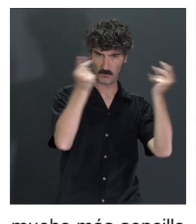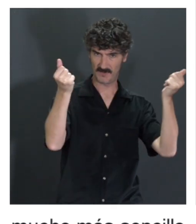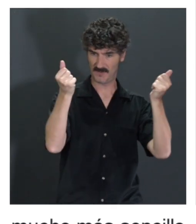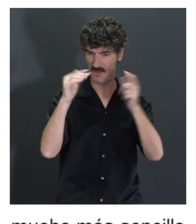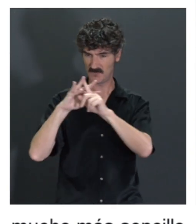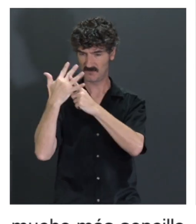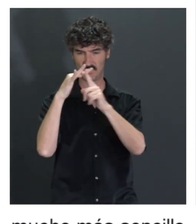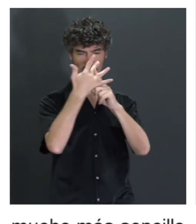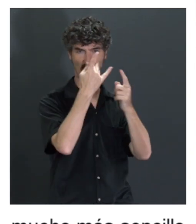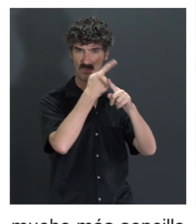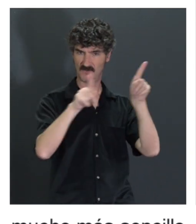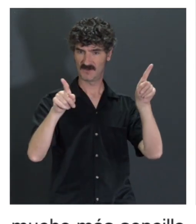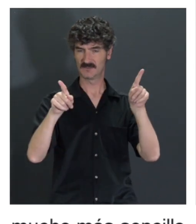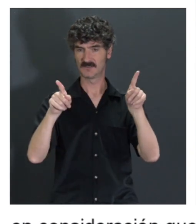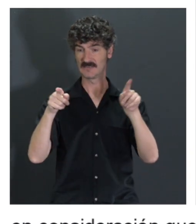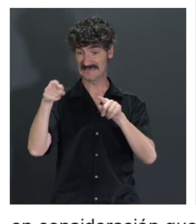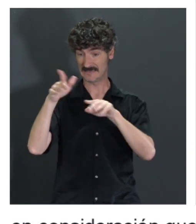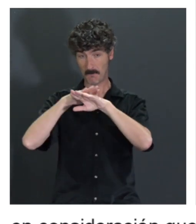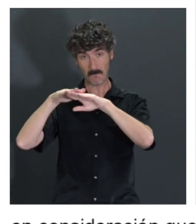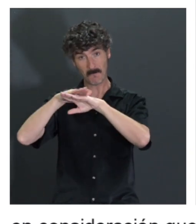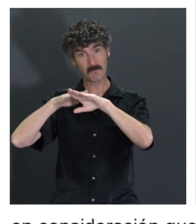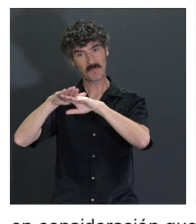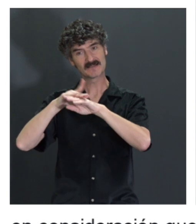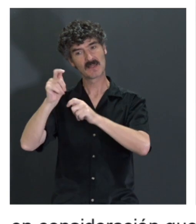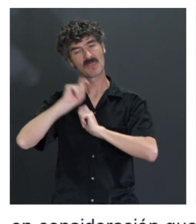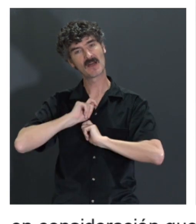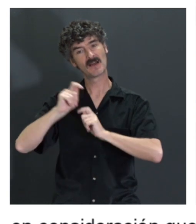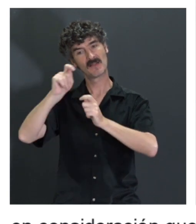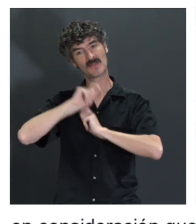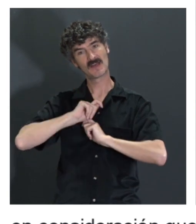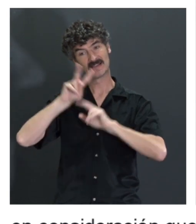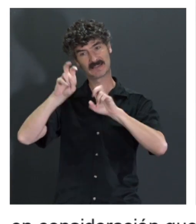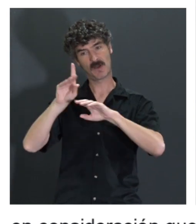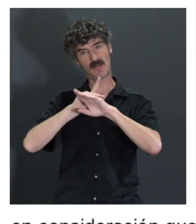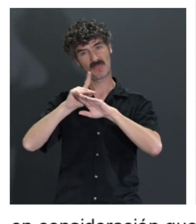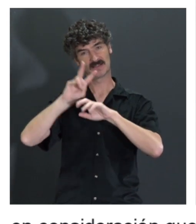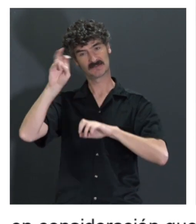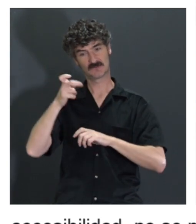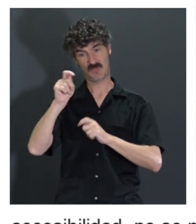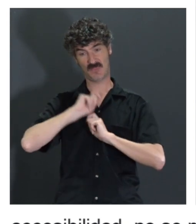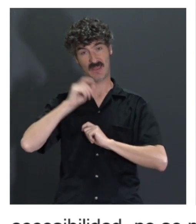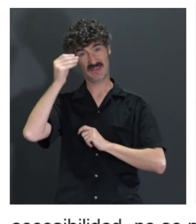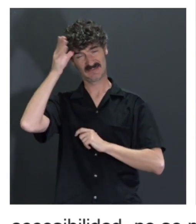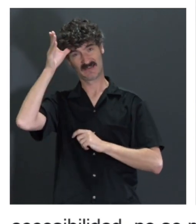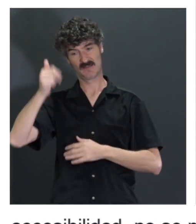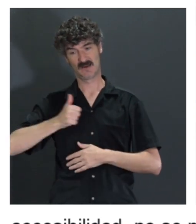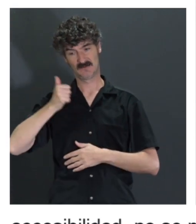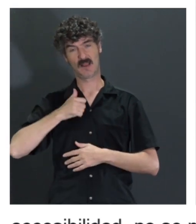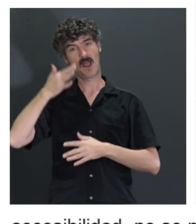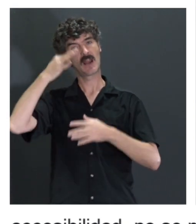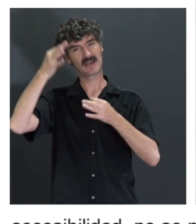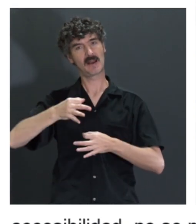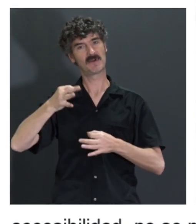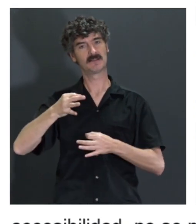de las circunstancias y tienen que ser la base que alimente esos datos que utiliza la inteligencia artificial para que realmente